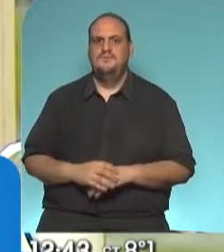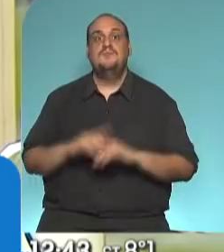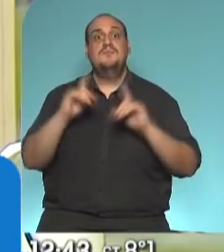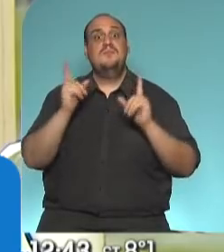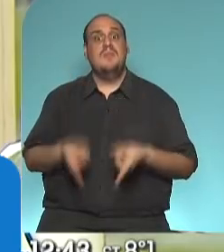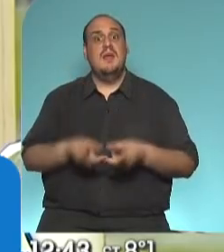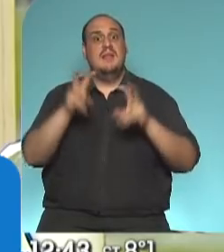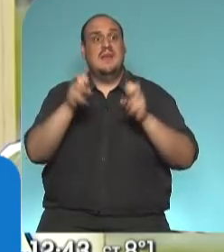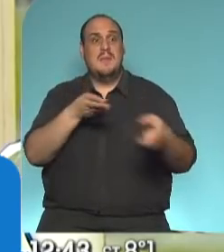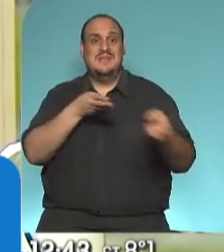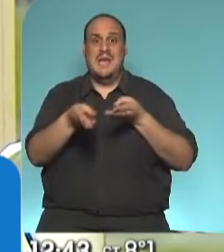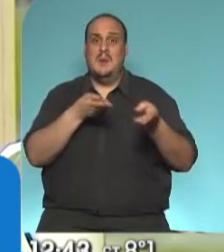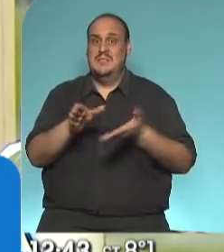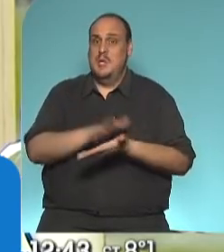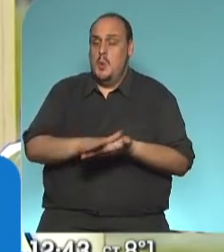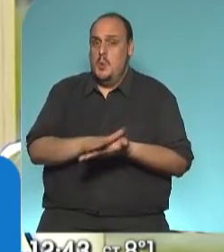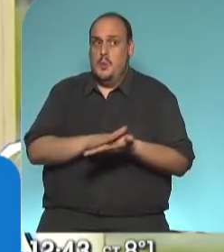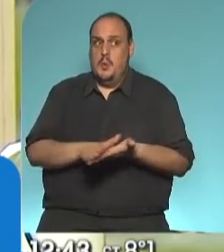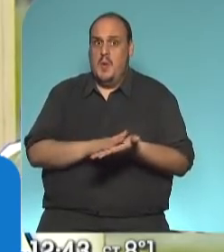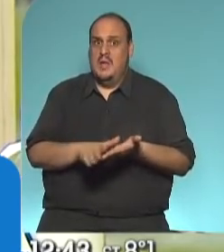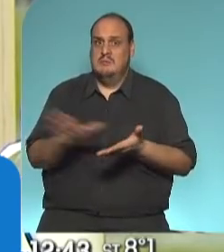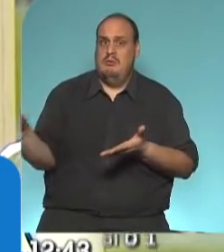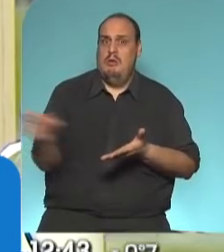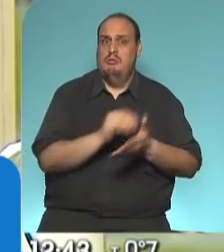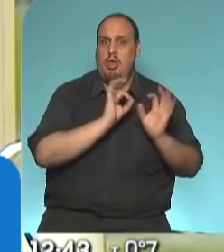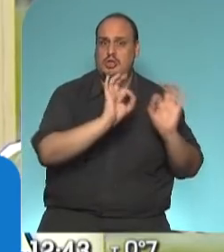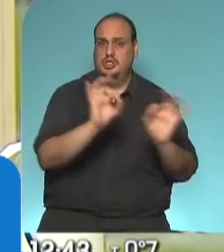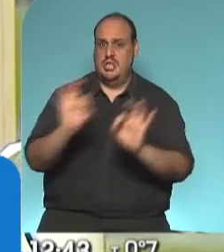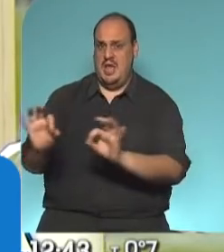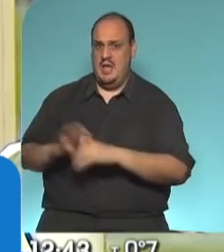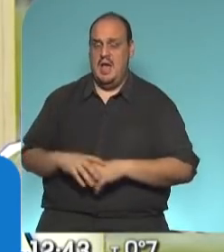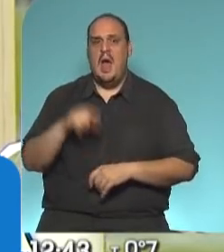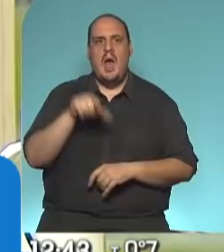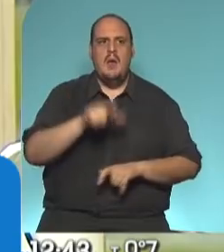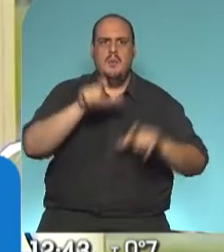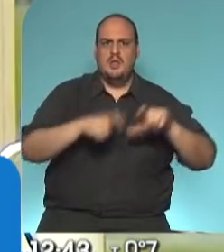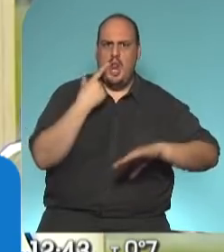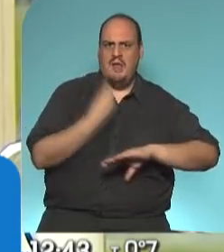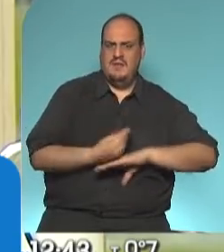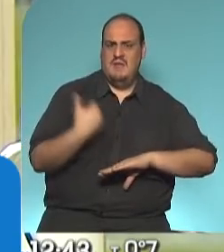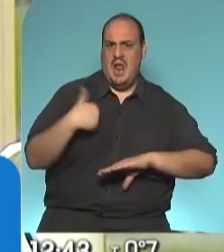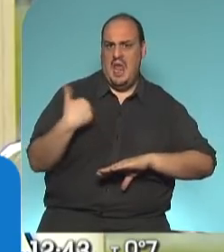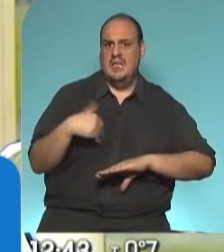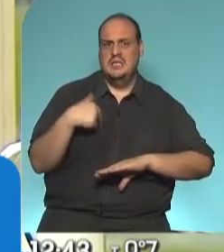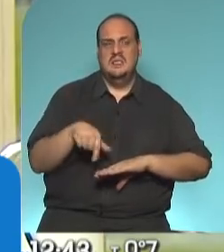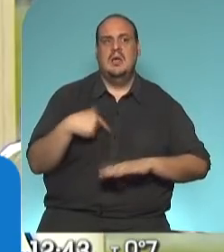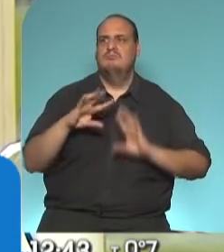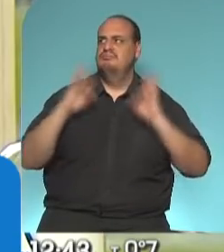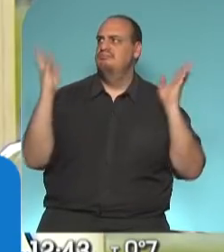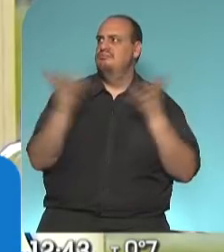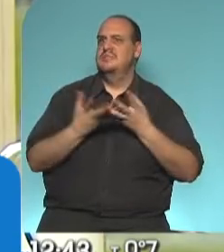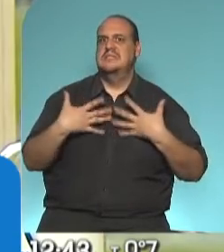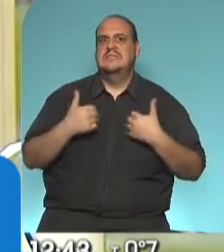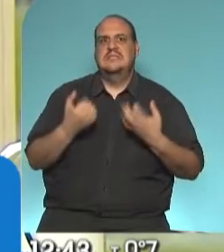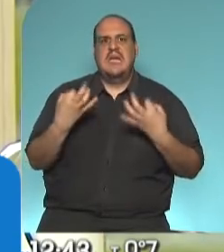términos de alcance de servicios básicos. Y le permite crecer a las argentinas y a los argentinos en un ambiente más sano, en un